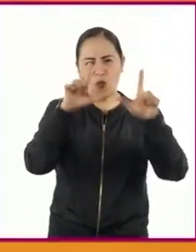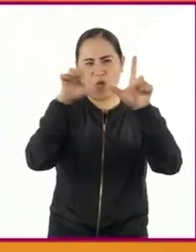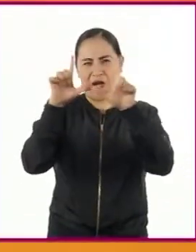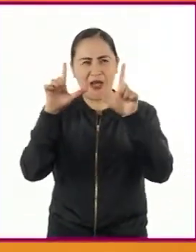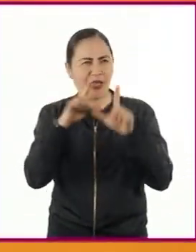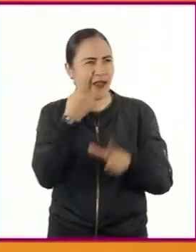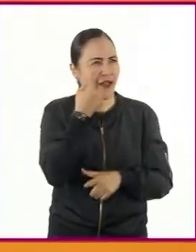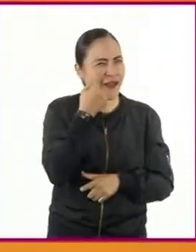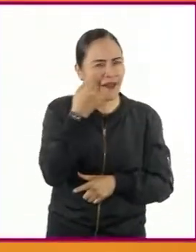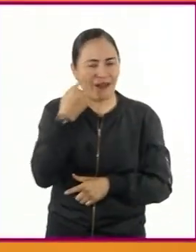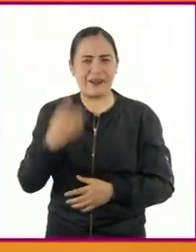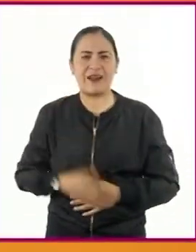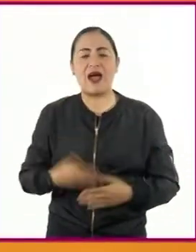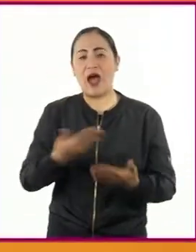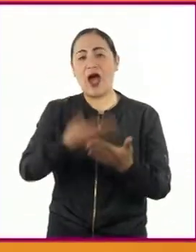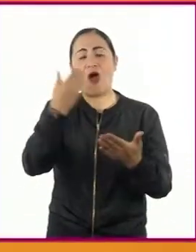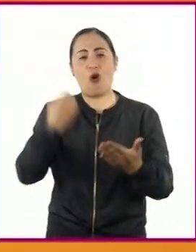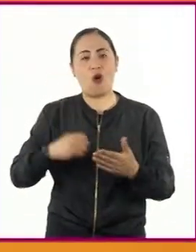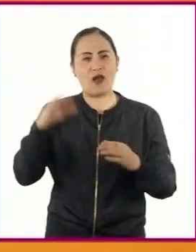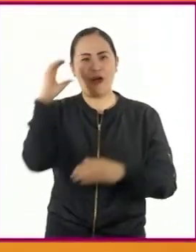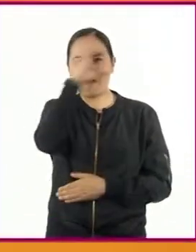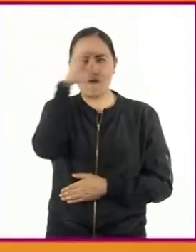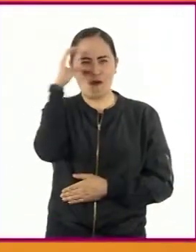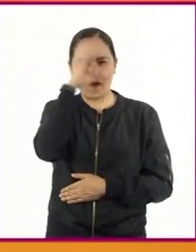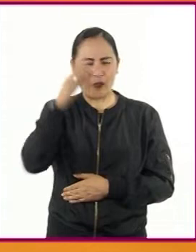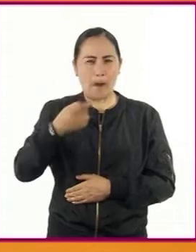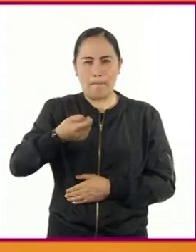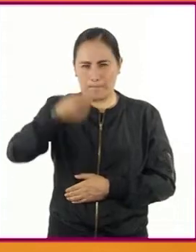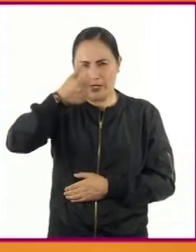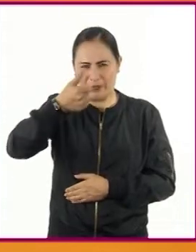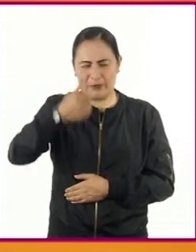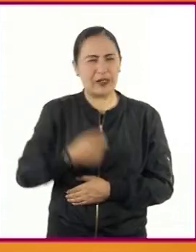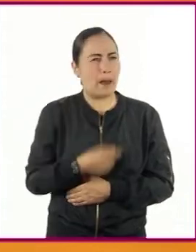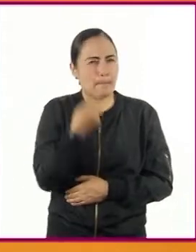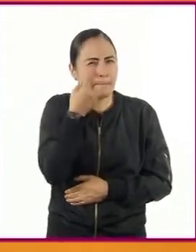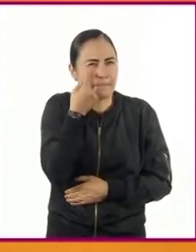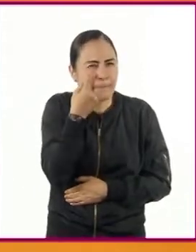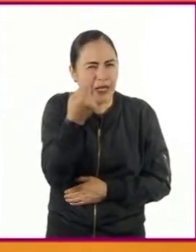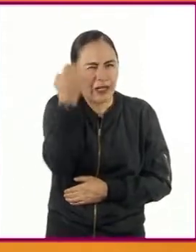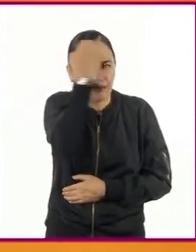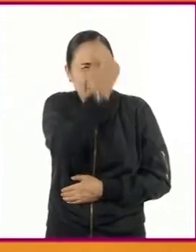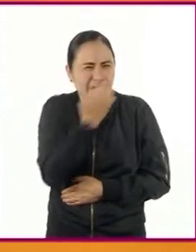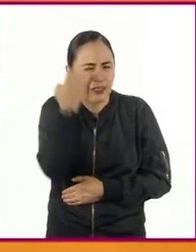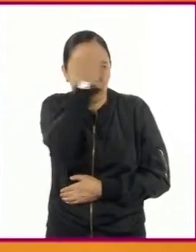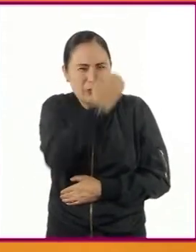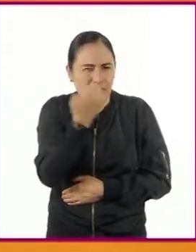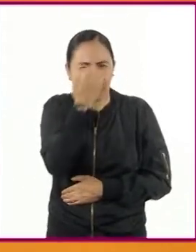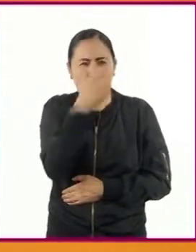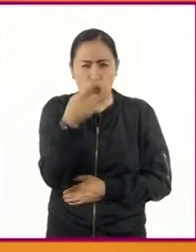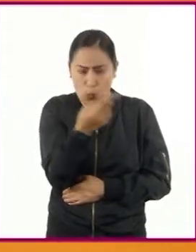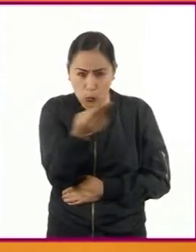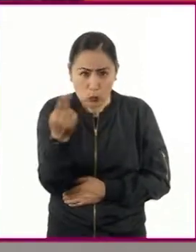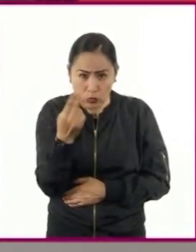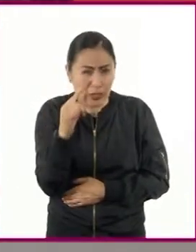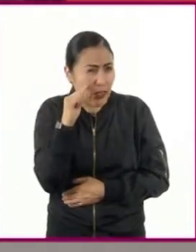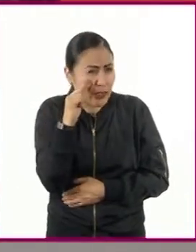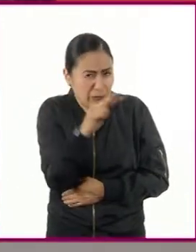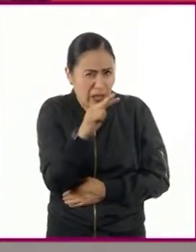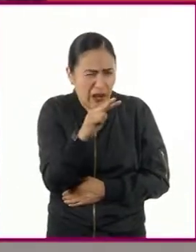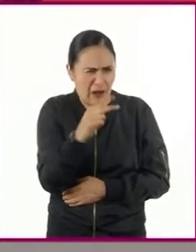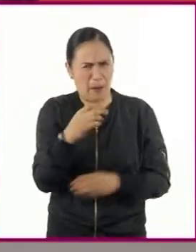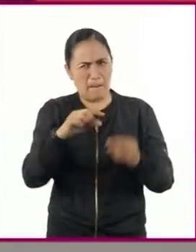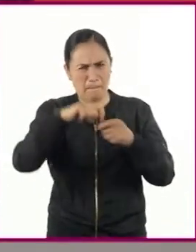Ahora regresemos a la primera fotografía y observemos con detenimiento. En casa, ¿observan algo diferente en este plátano?